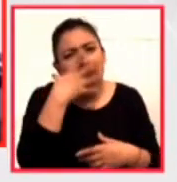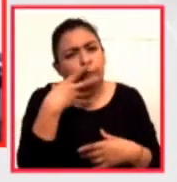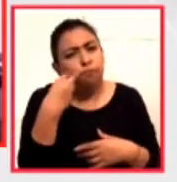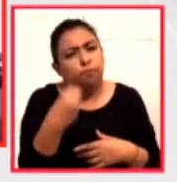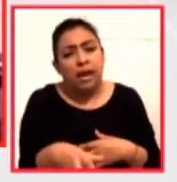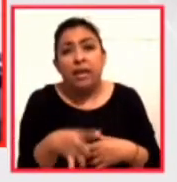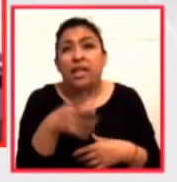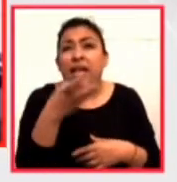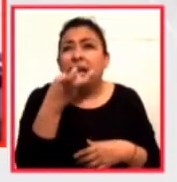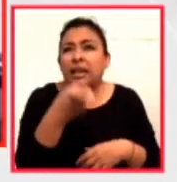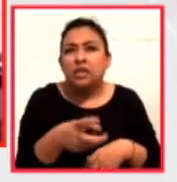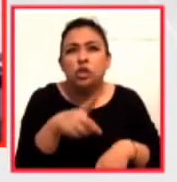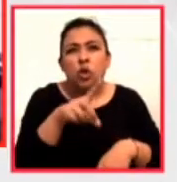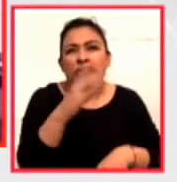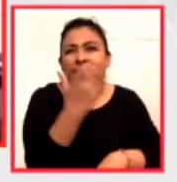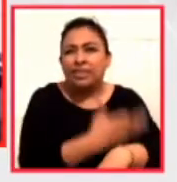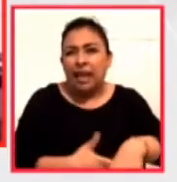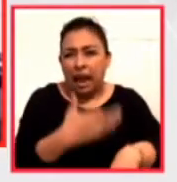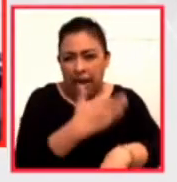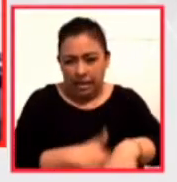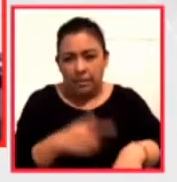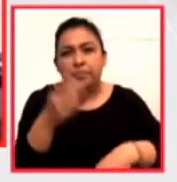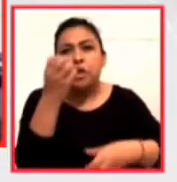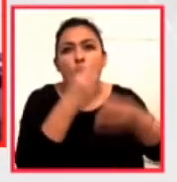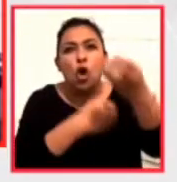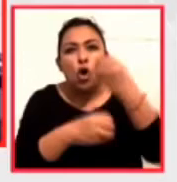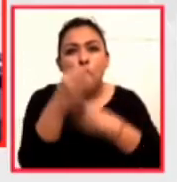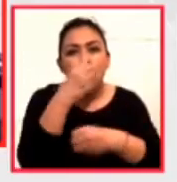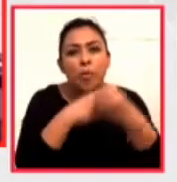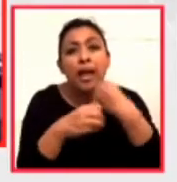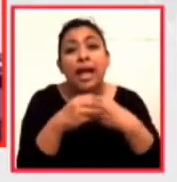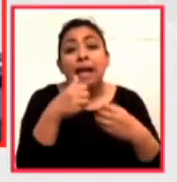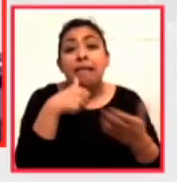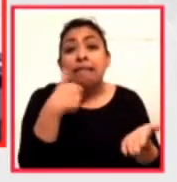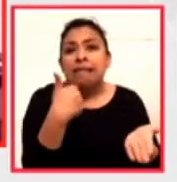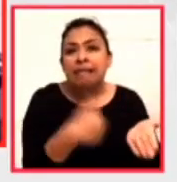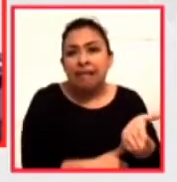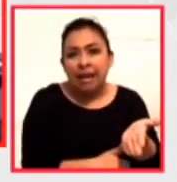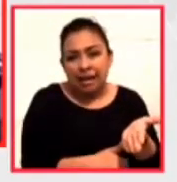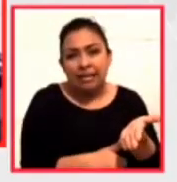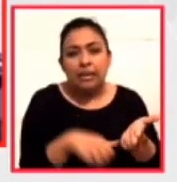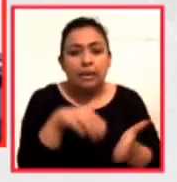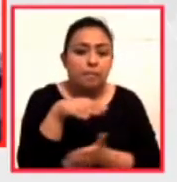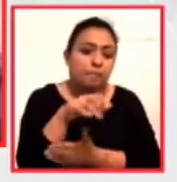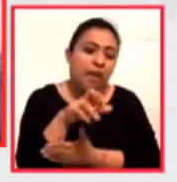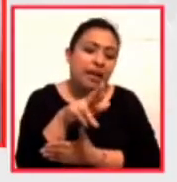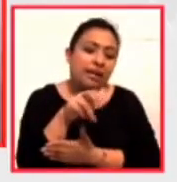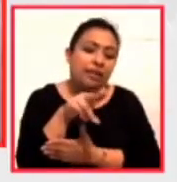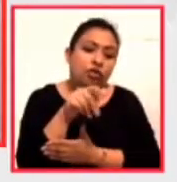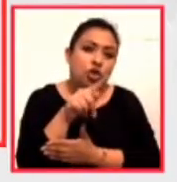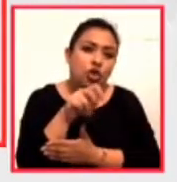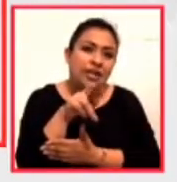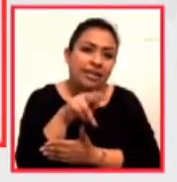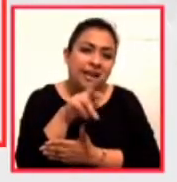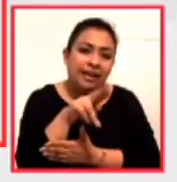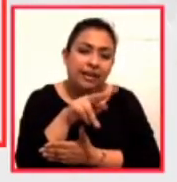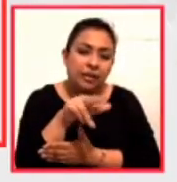por la tarde, es una obra de, son las cartas de María Antonieta Rivas Mercado a uno de sus amores.